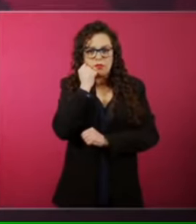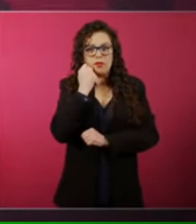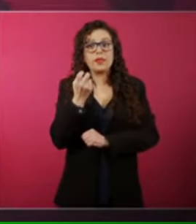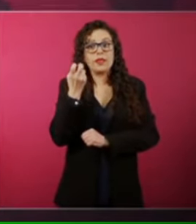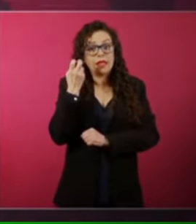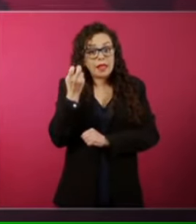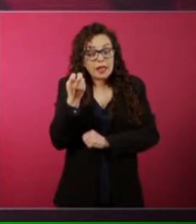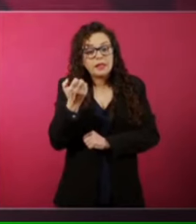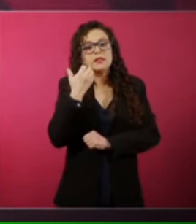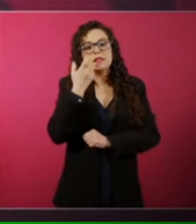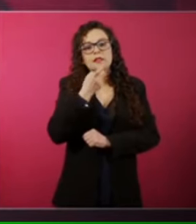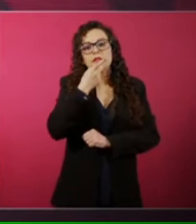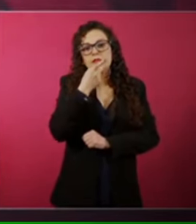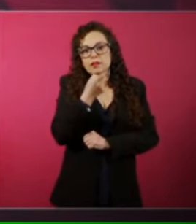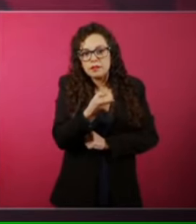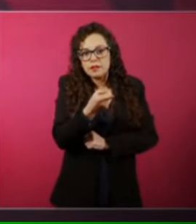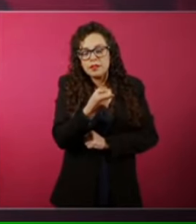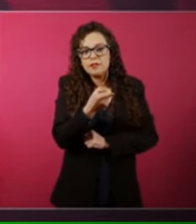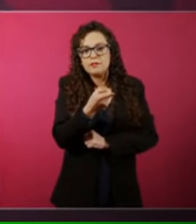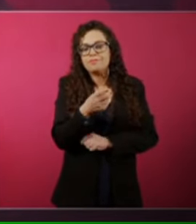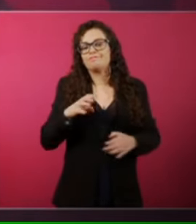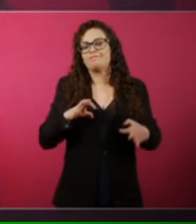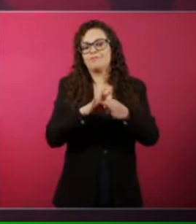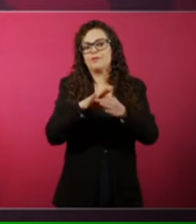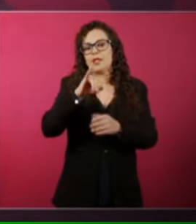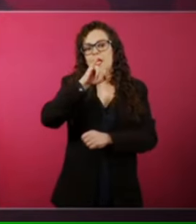más con la izquierda.